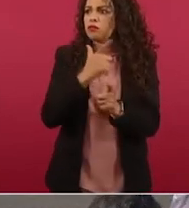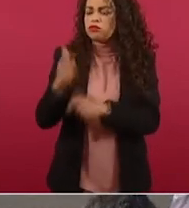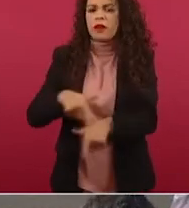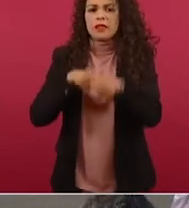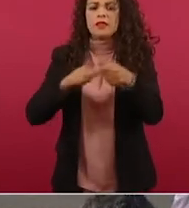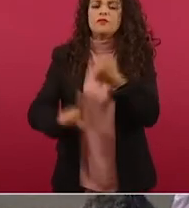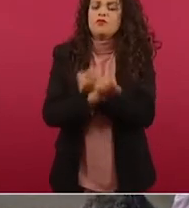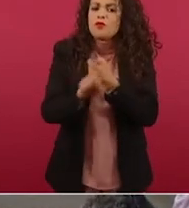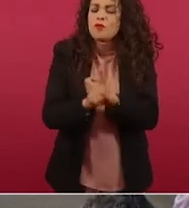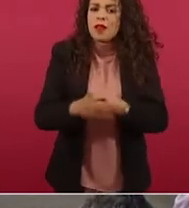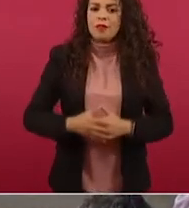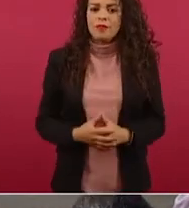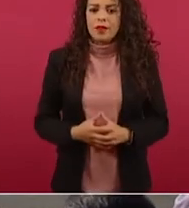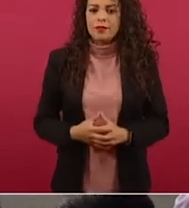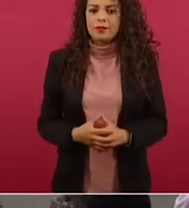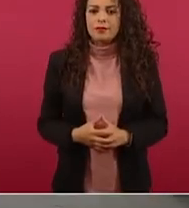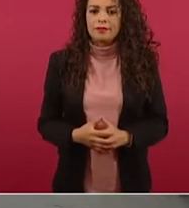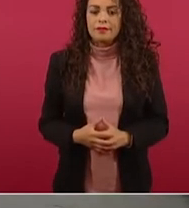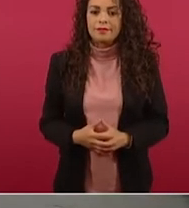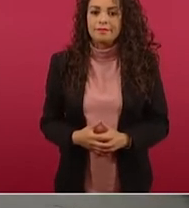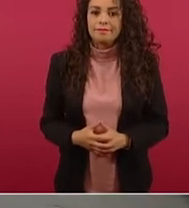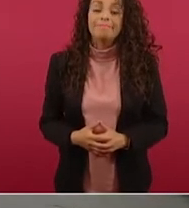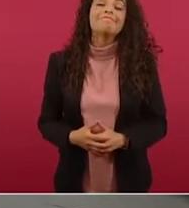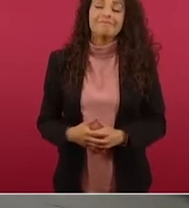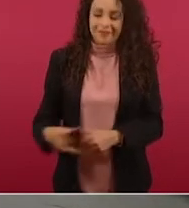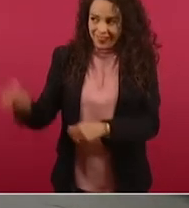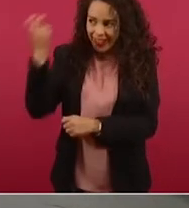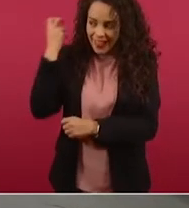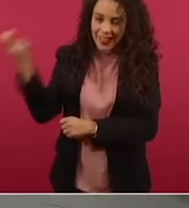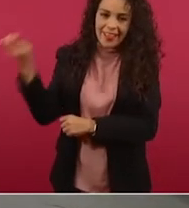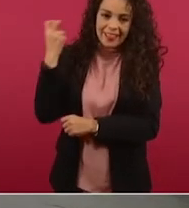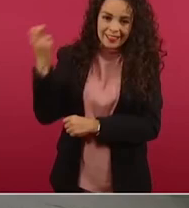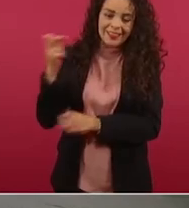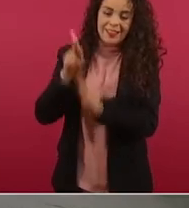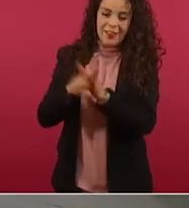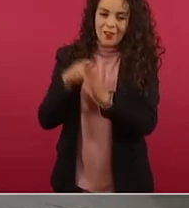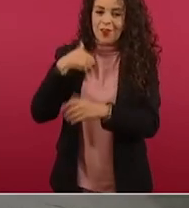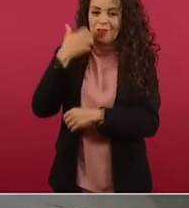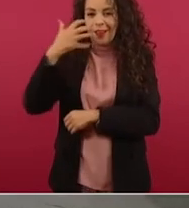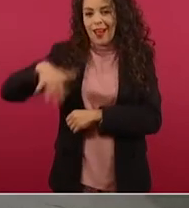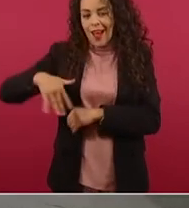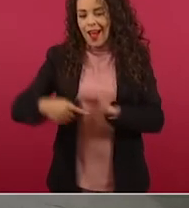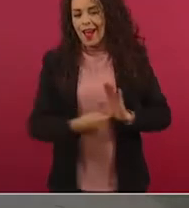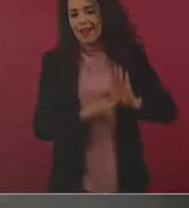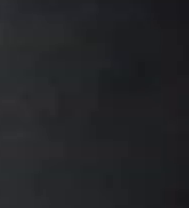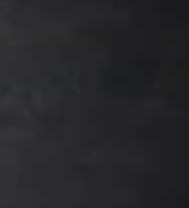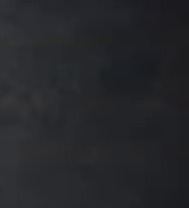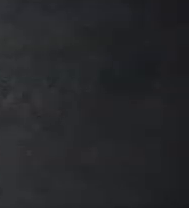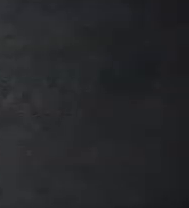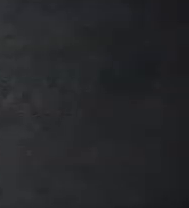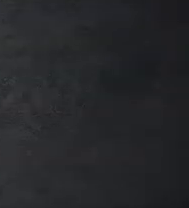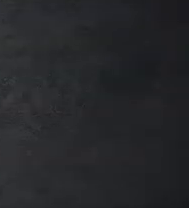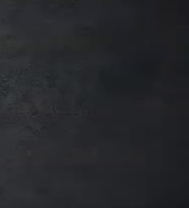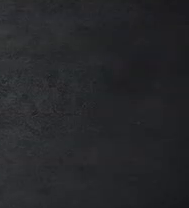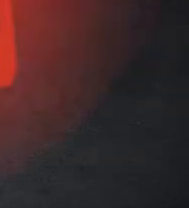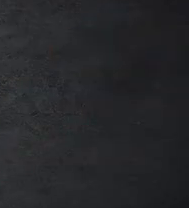¿Ese es? Sí. Ese es exactamente. Entonces, seguimos.